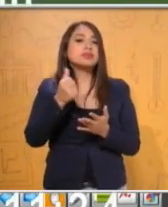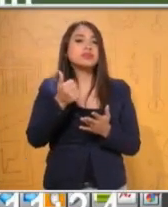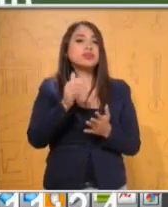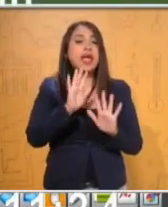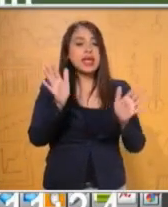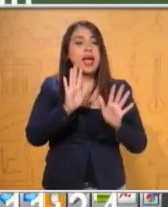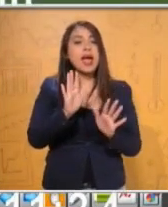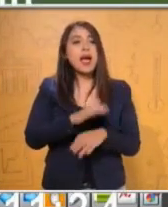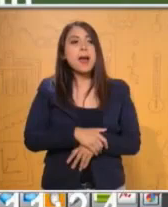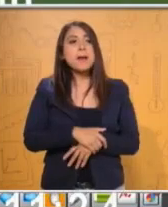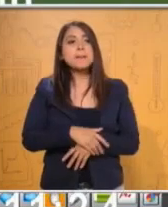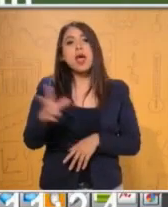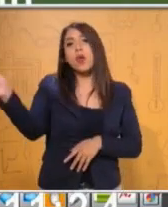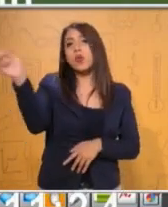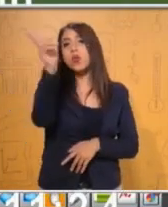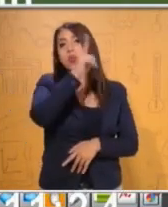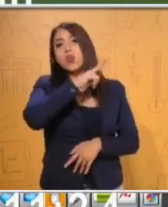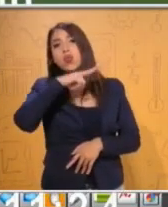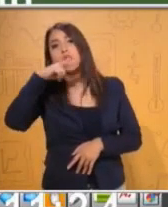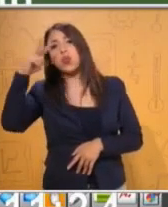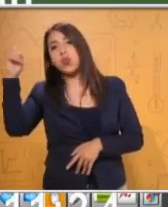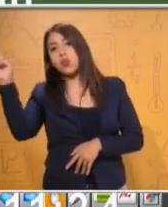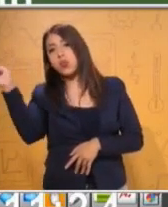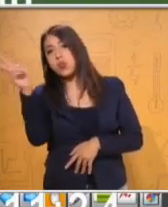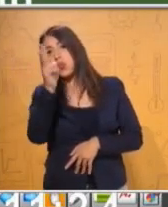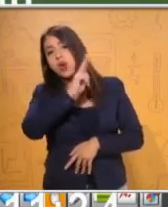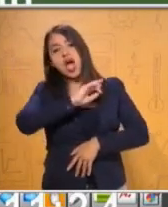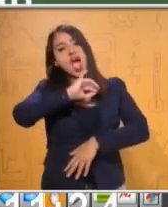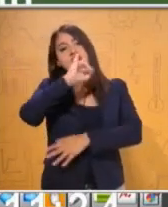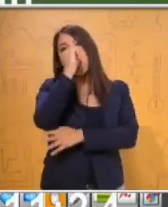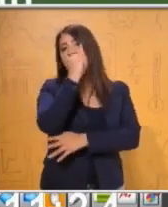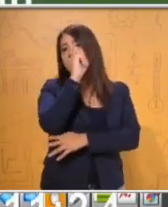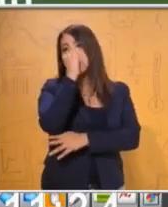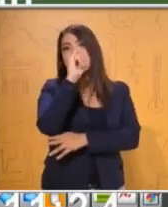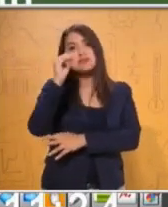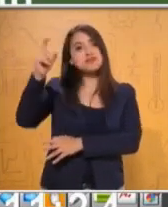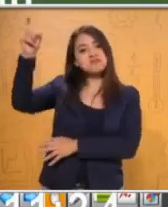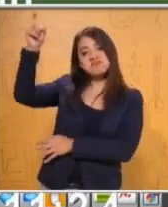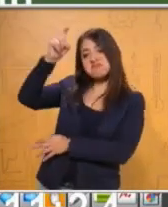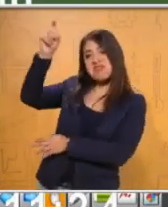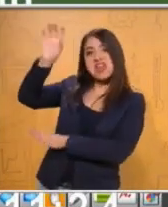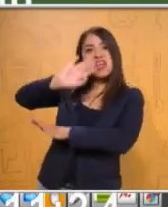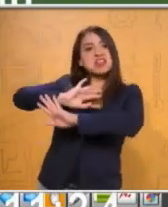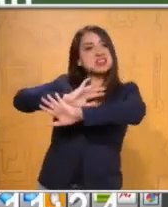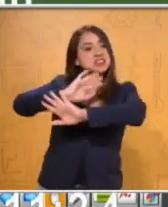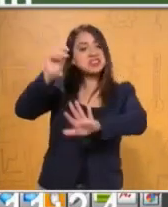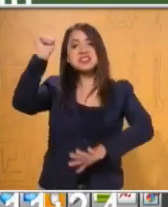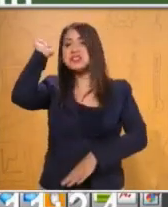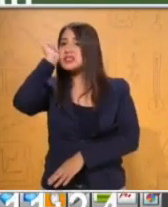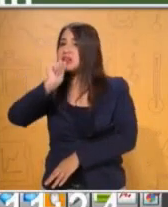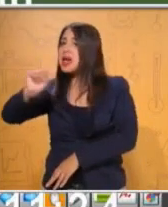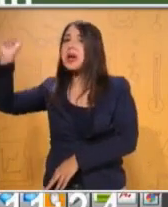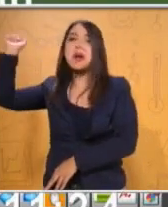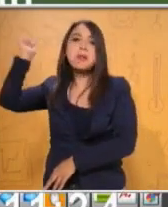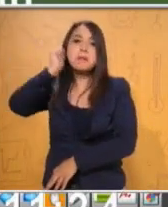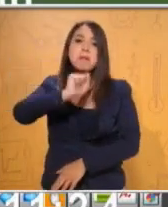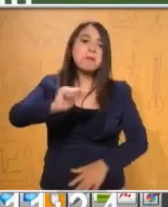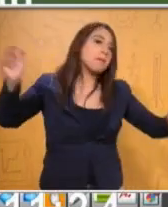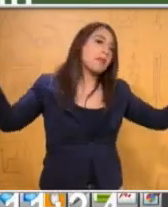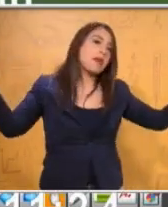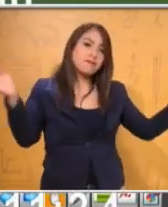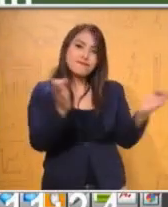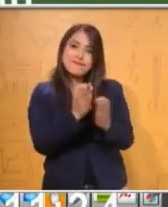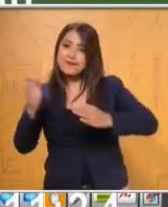el jardín del gigante quedó para siempre sumido en el invierno. Y el viento del norte, el granizo,